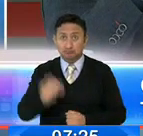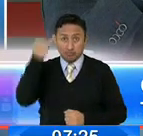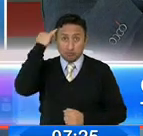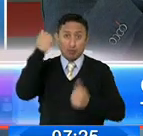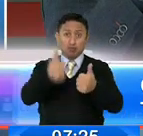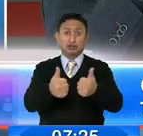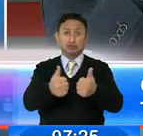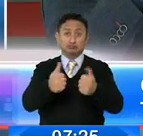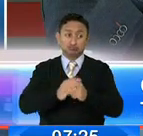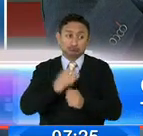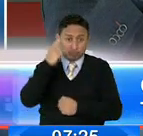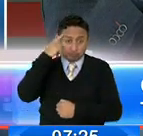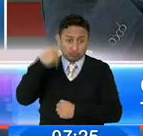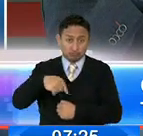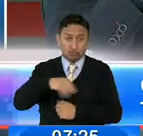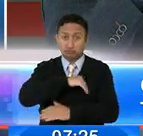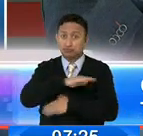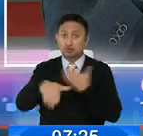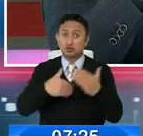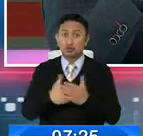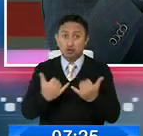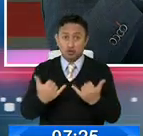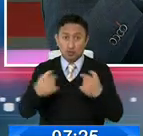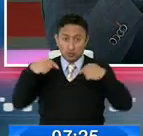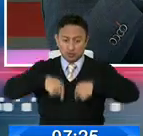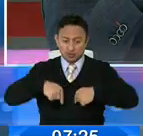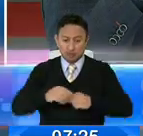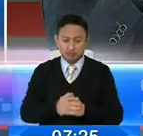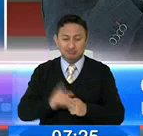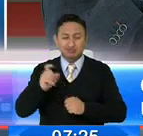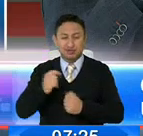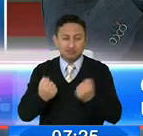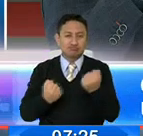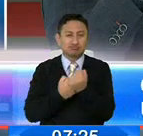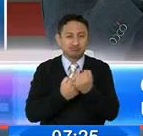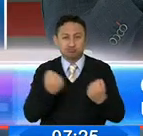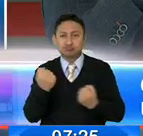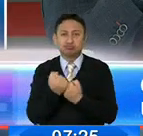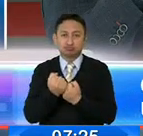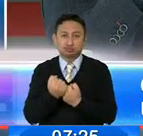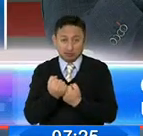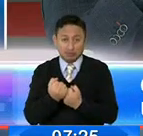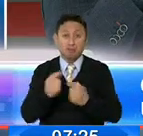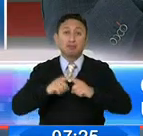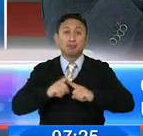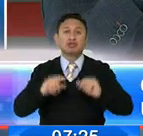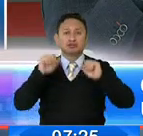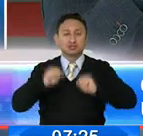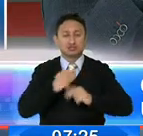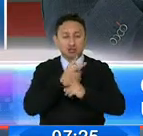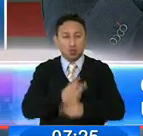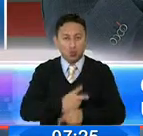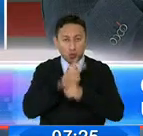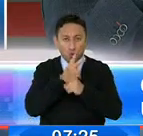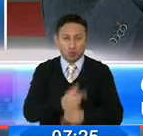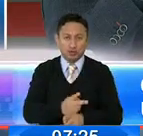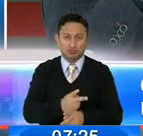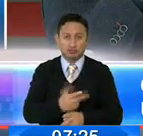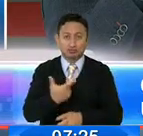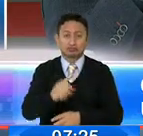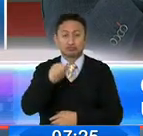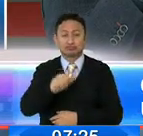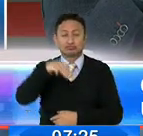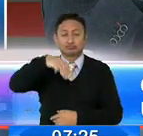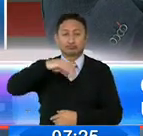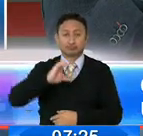todos ahorita estamos en un punto en el que nos debemos ayudar los unos a los otros, pero también nos debemos cuidar. Y eso es lo que la agencia quiere,